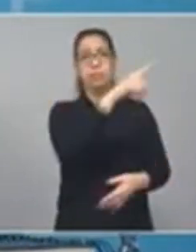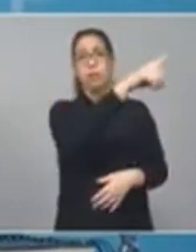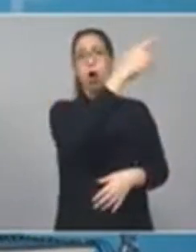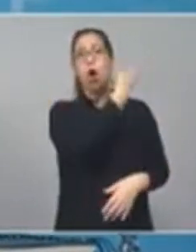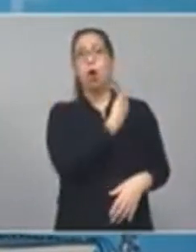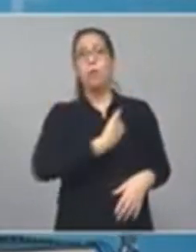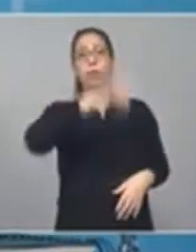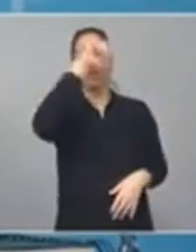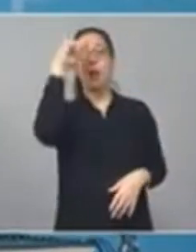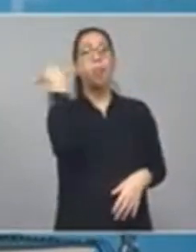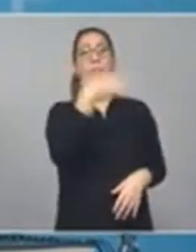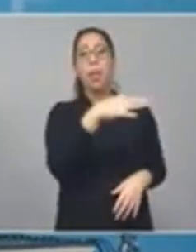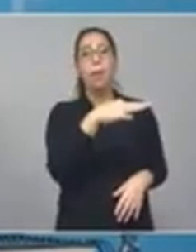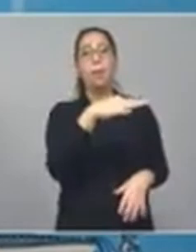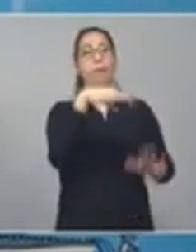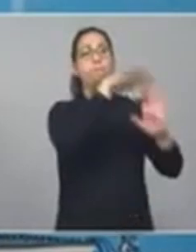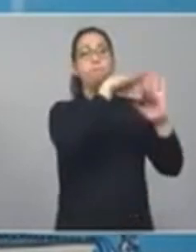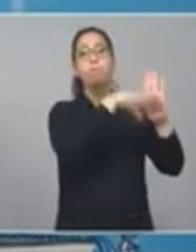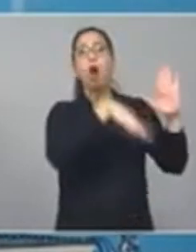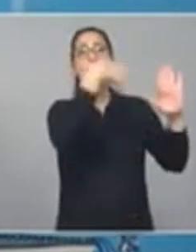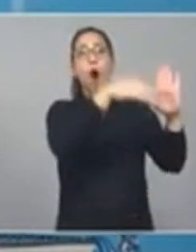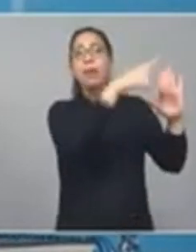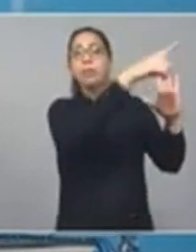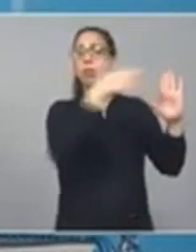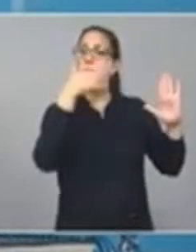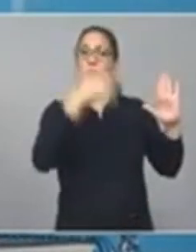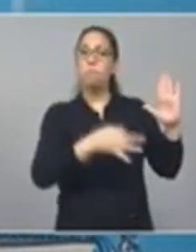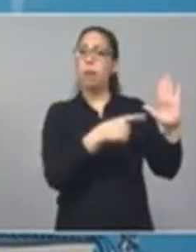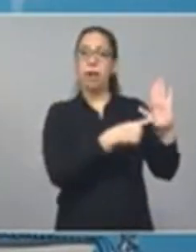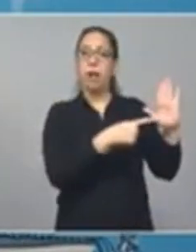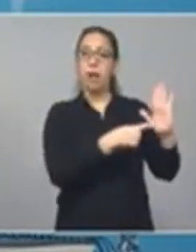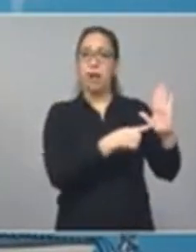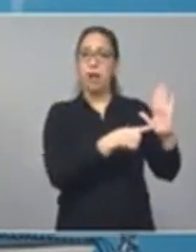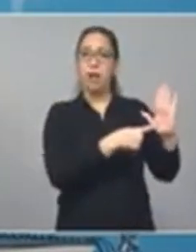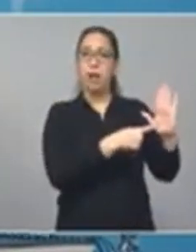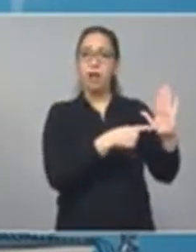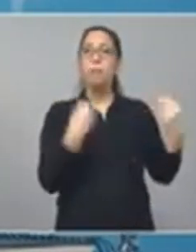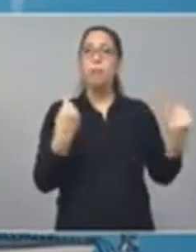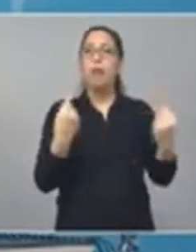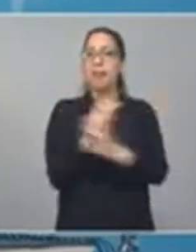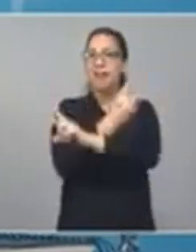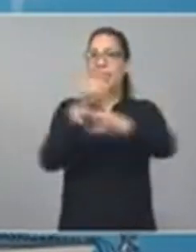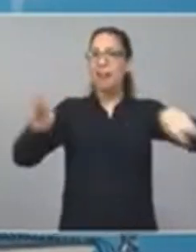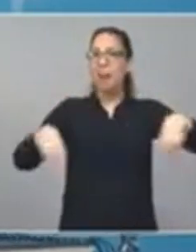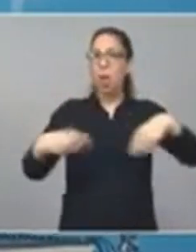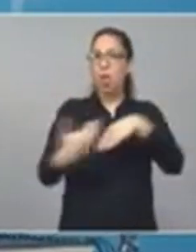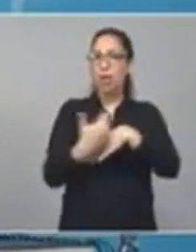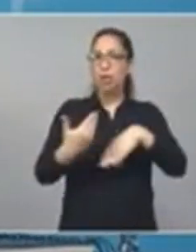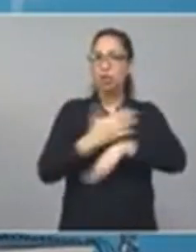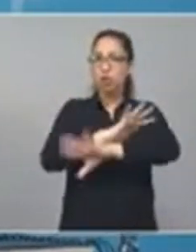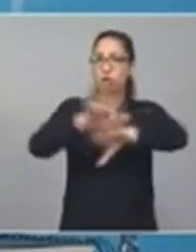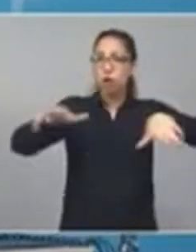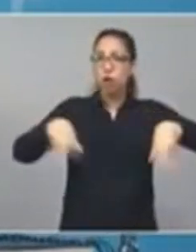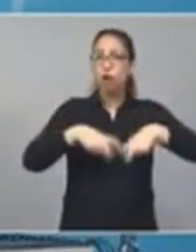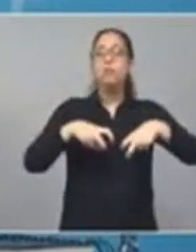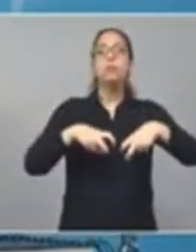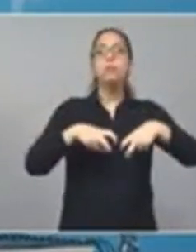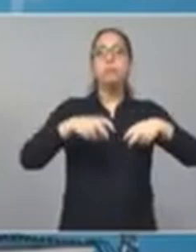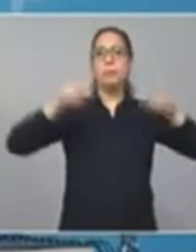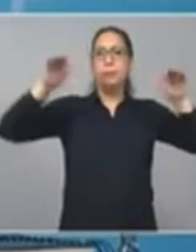cumpla con sus obligaciones, porque además de la fuerte caída de la recaudación que estamos viendo, estamos